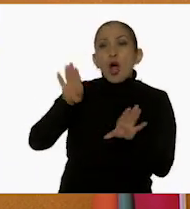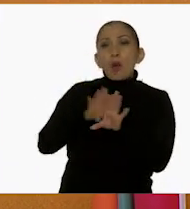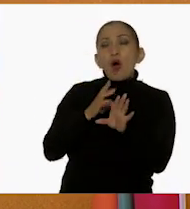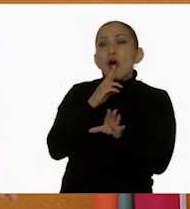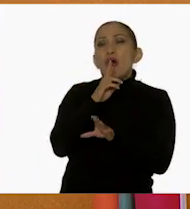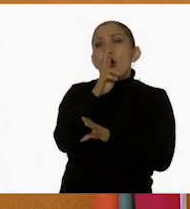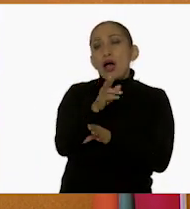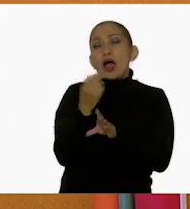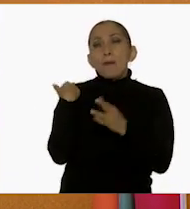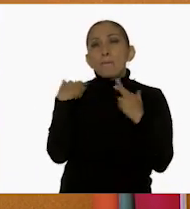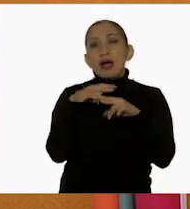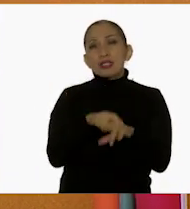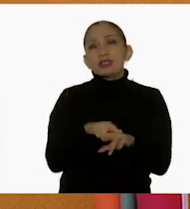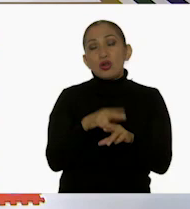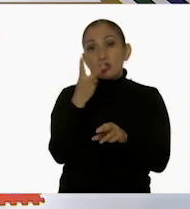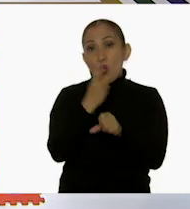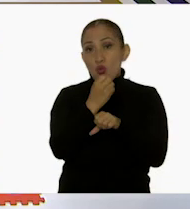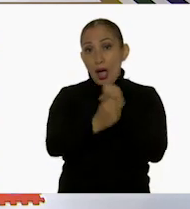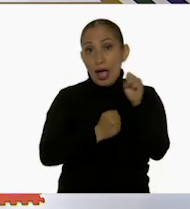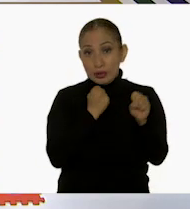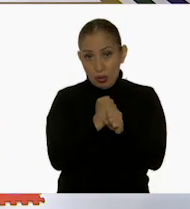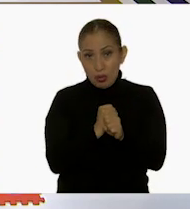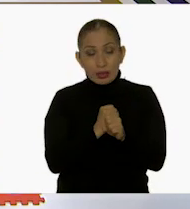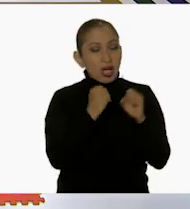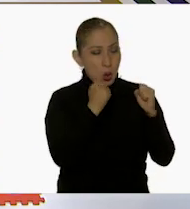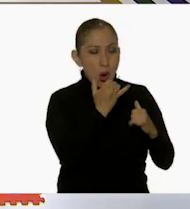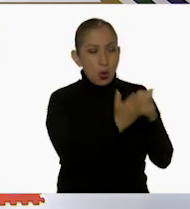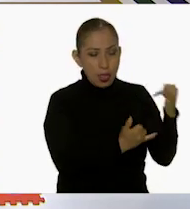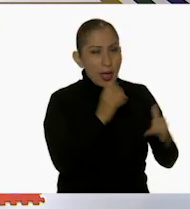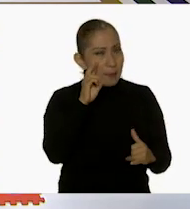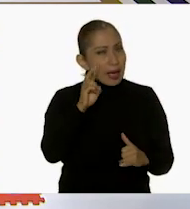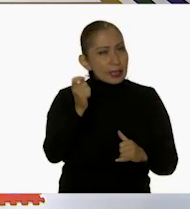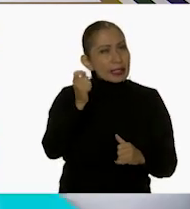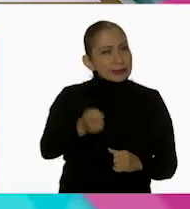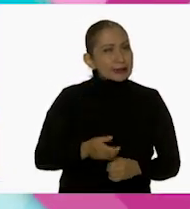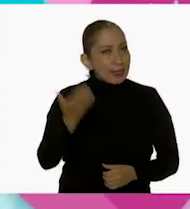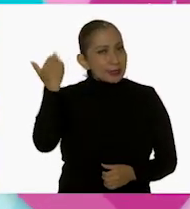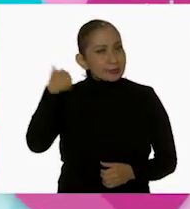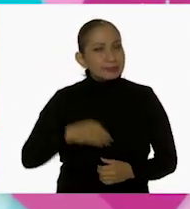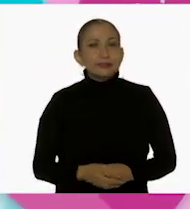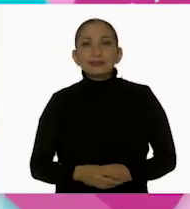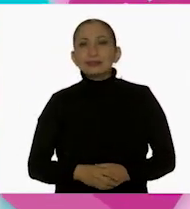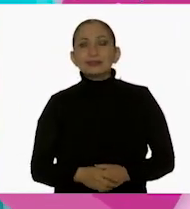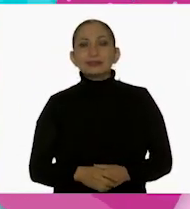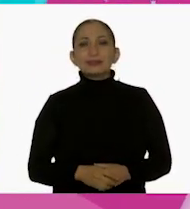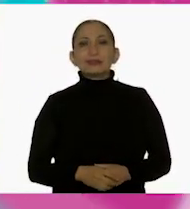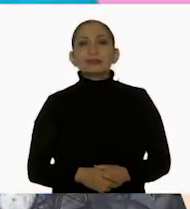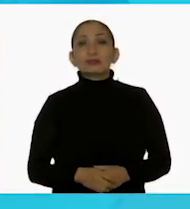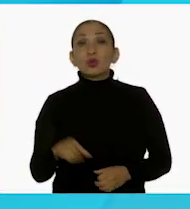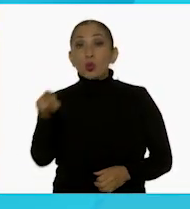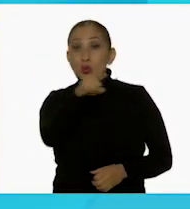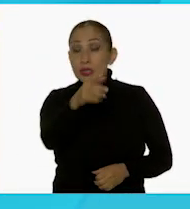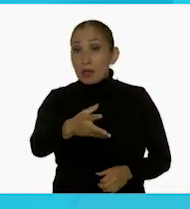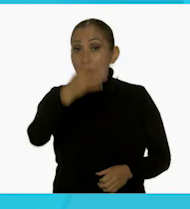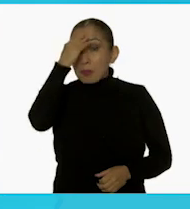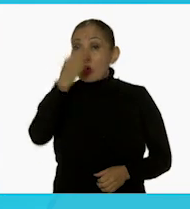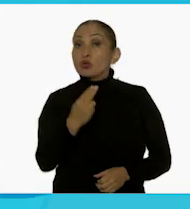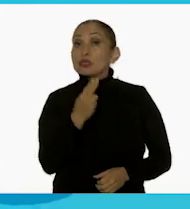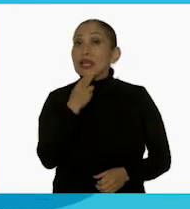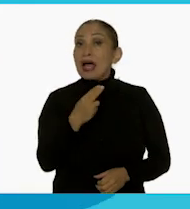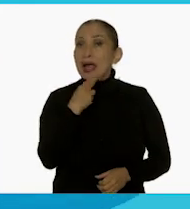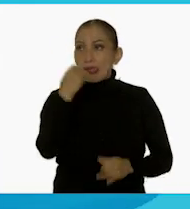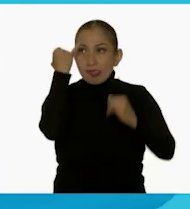resolvieron con la Maestra Rosalba en segundo grado? Seguramente jugando, pero vamos a ver. ¡Vamos! Van a aprender a utilizar